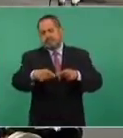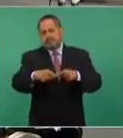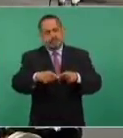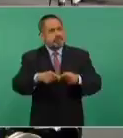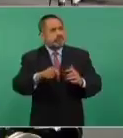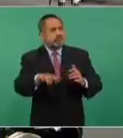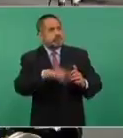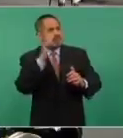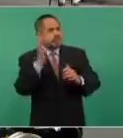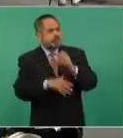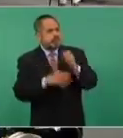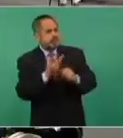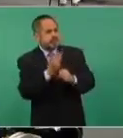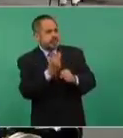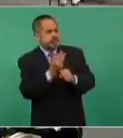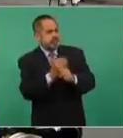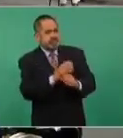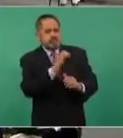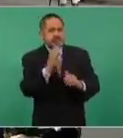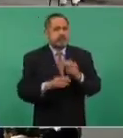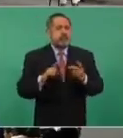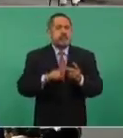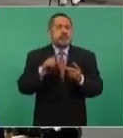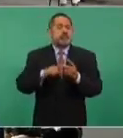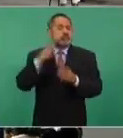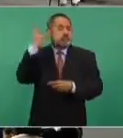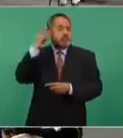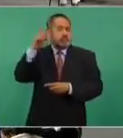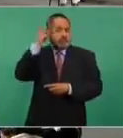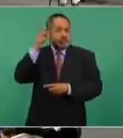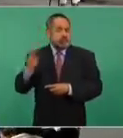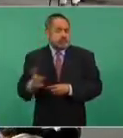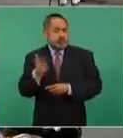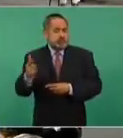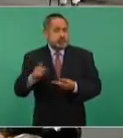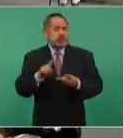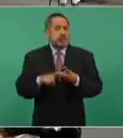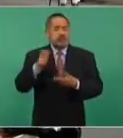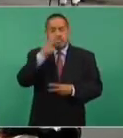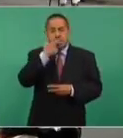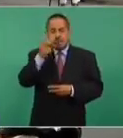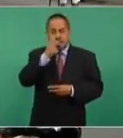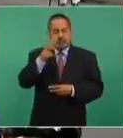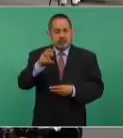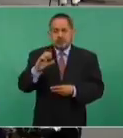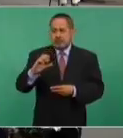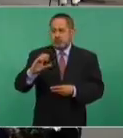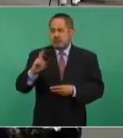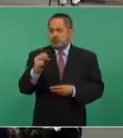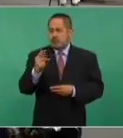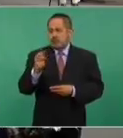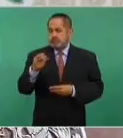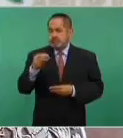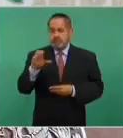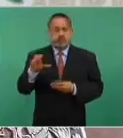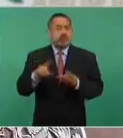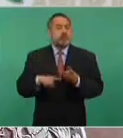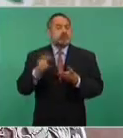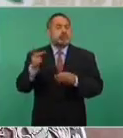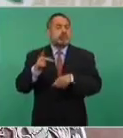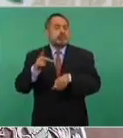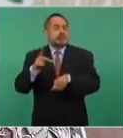centros, como podemos observar, en Gómez Palacio, Durango, en Cuauhtémoc, Chihuahua, y en Piedras Negras, Coahuila.